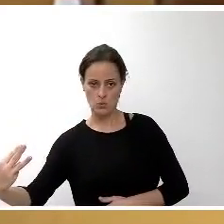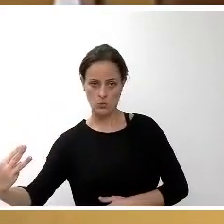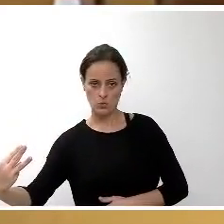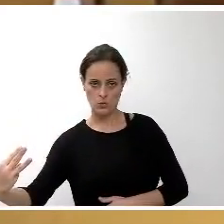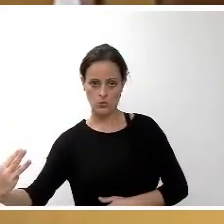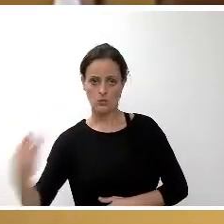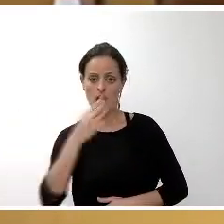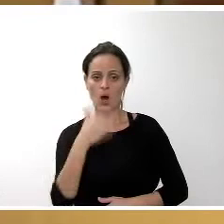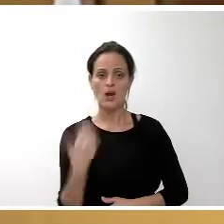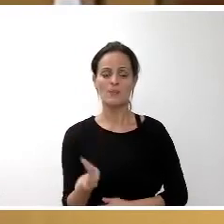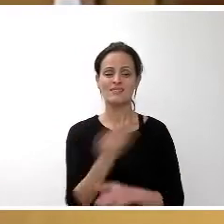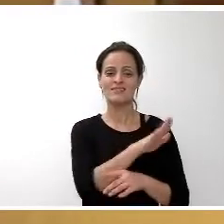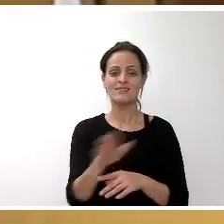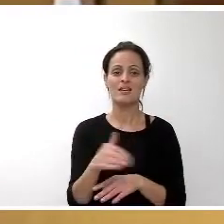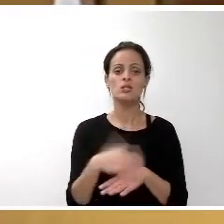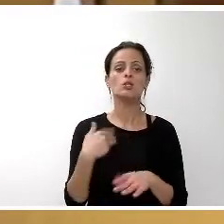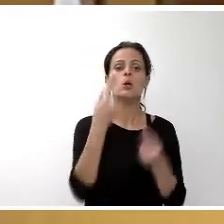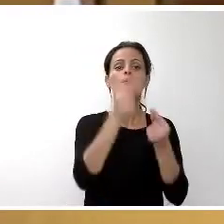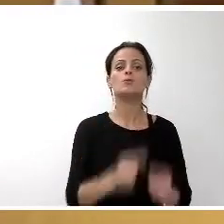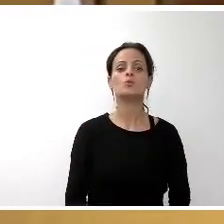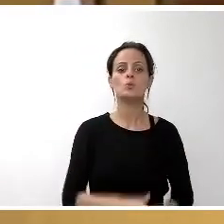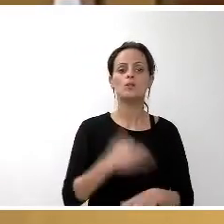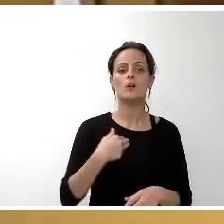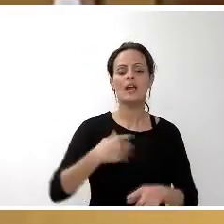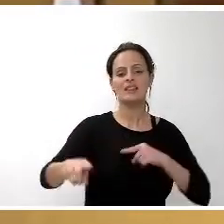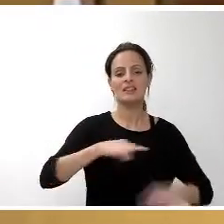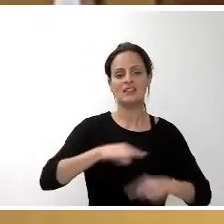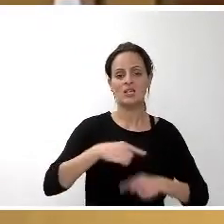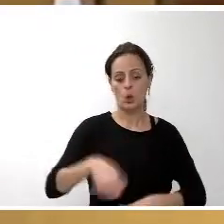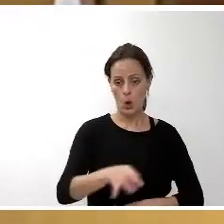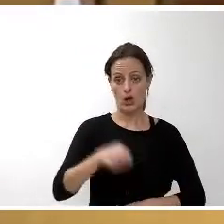Inicia la presentación de los presupuestos el director insular de Hacienda.